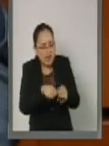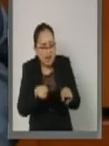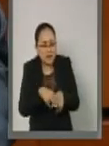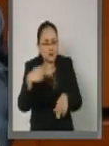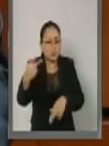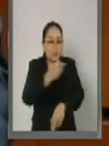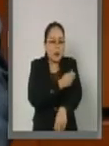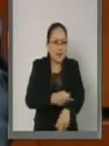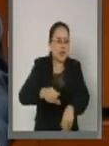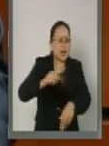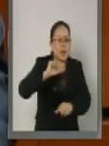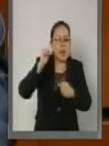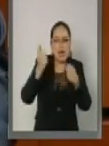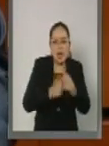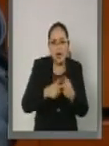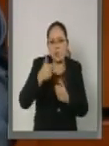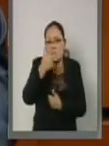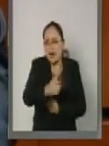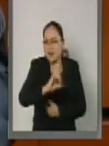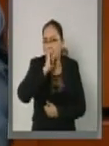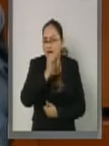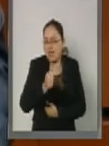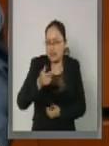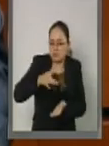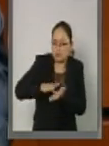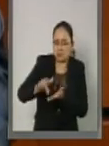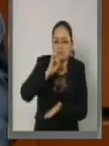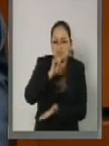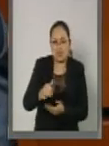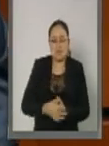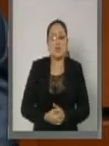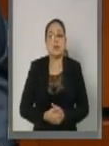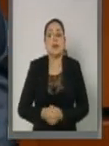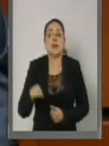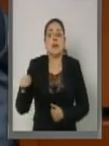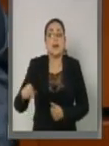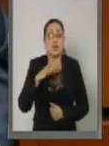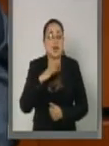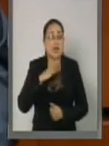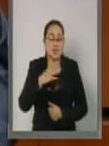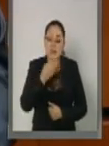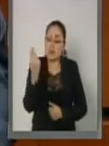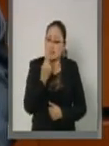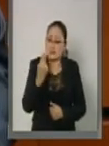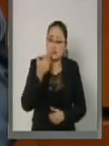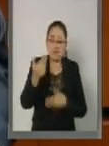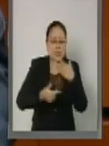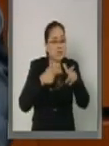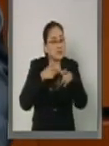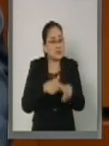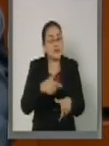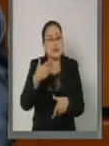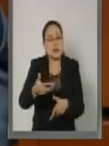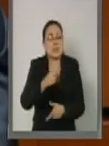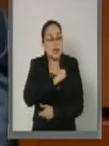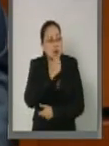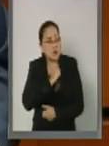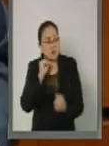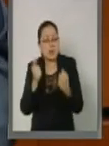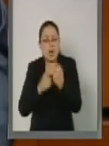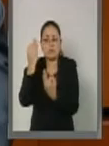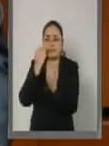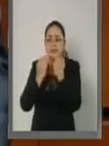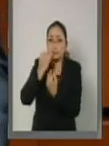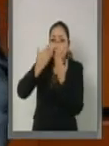familiares sin un salario y sin apoyo de manutención, las necesidades de subsistencia y salud que por la edad requieren sin tener